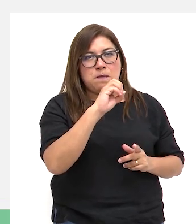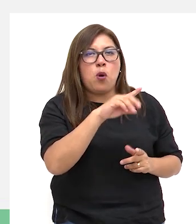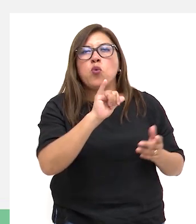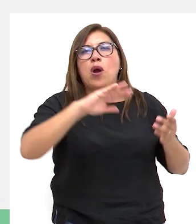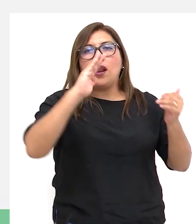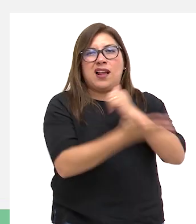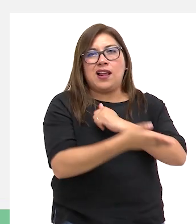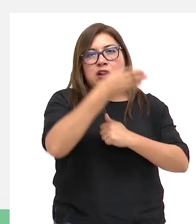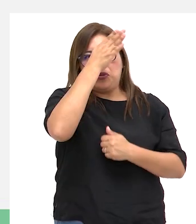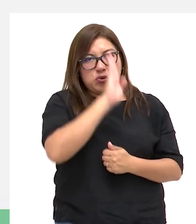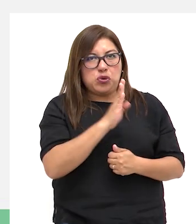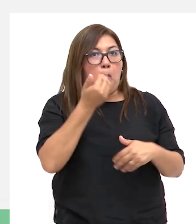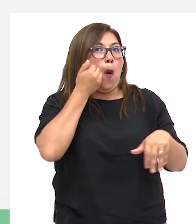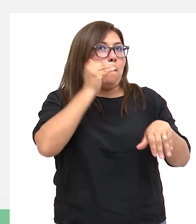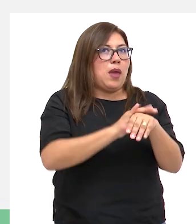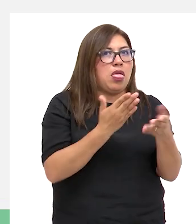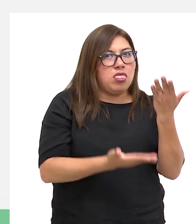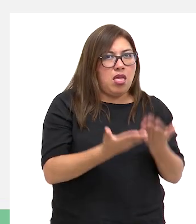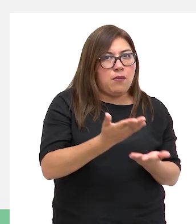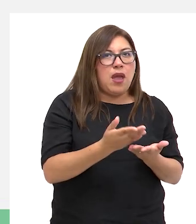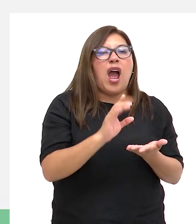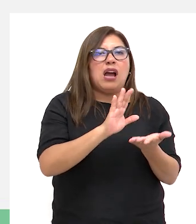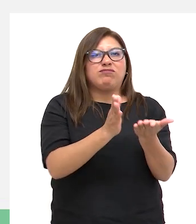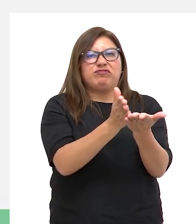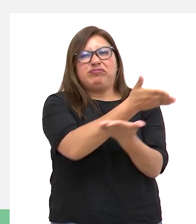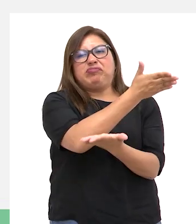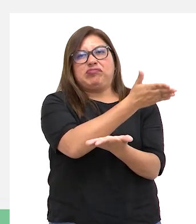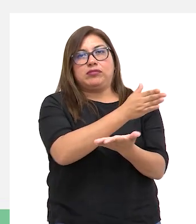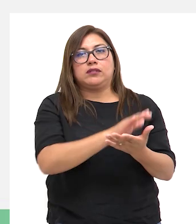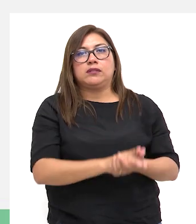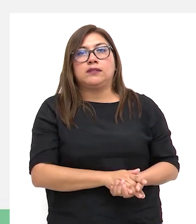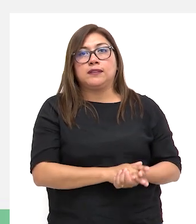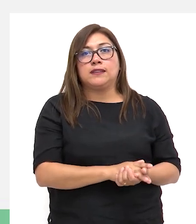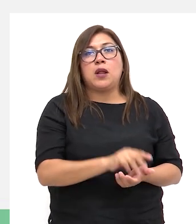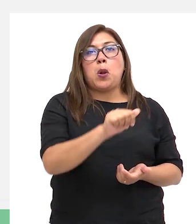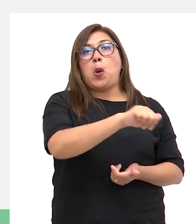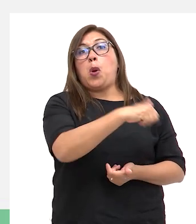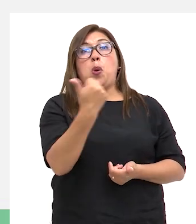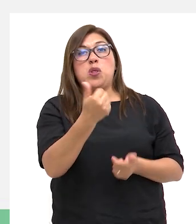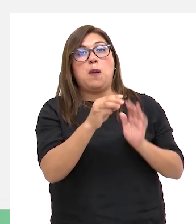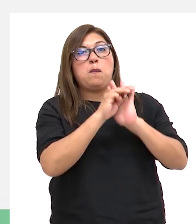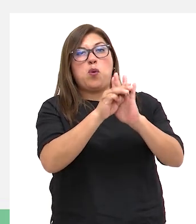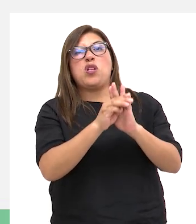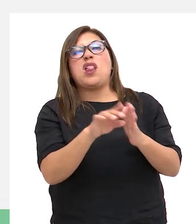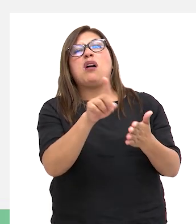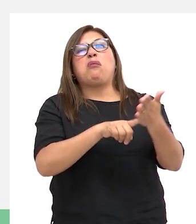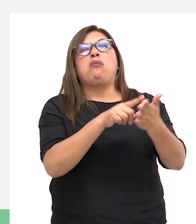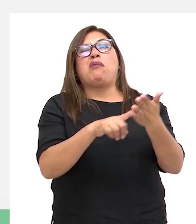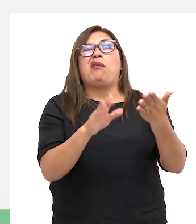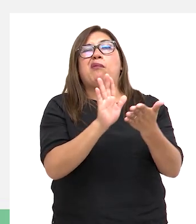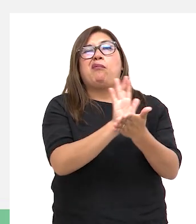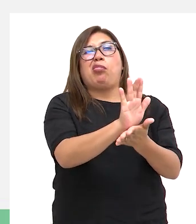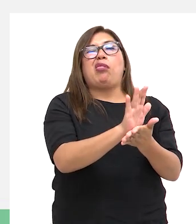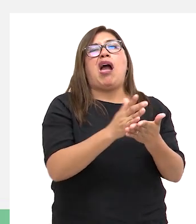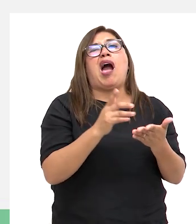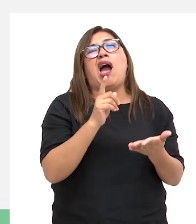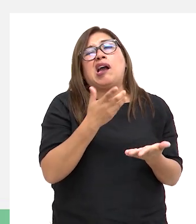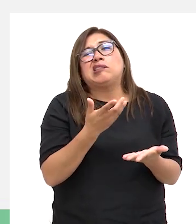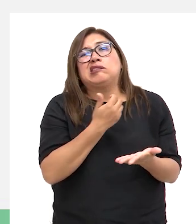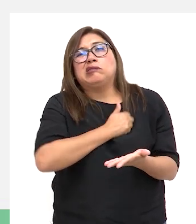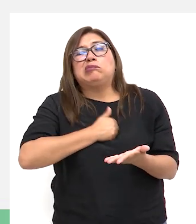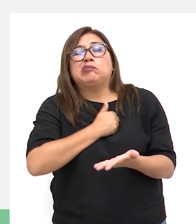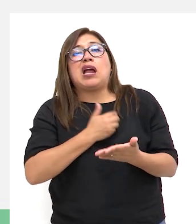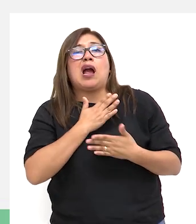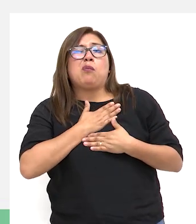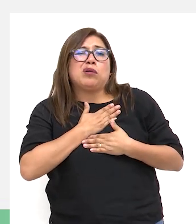divino o un pecado, por ello se les excluye, mientras el modelo de la marginación considera que se les debe dar compasión,